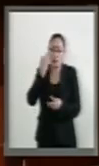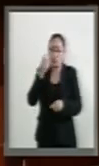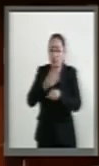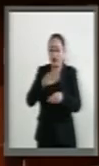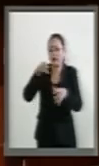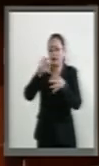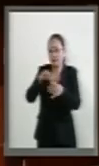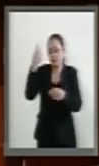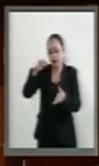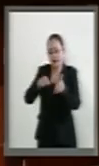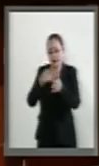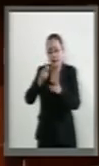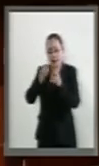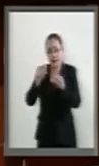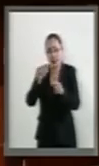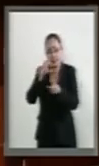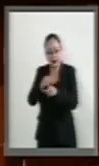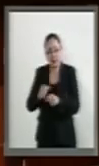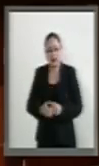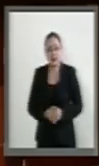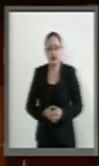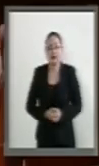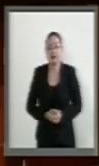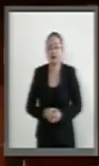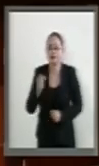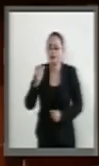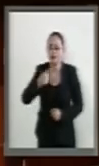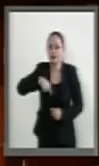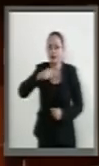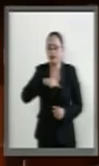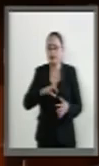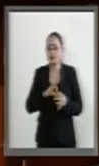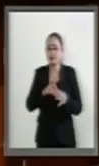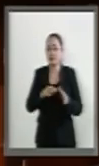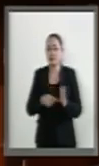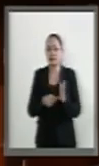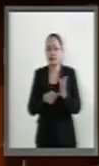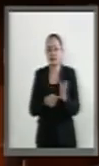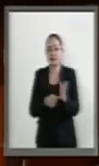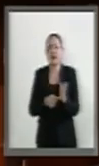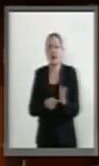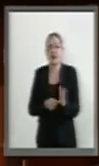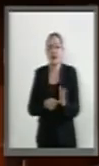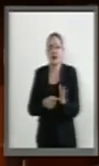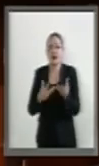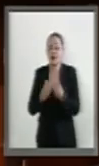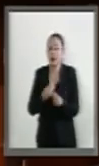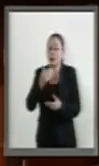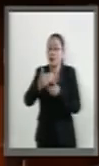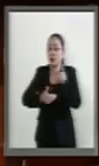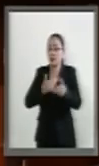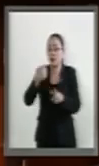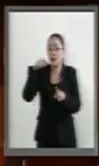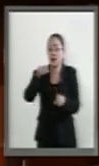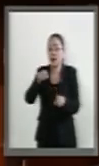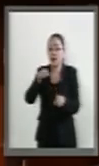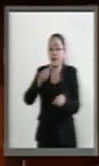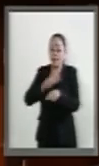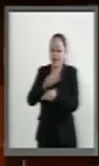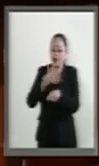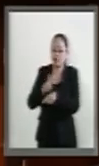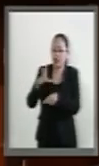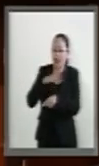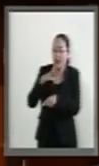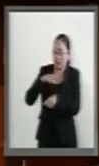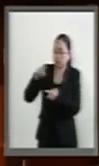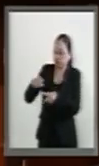firma de paz. Igual hemos estado presentes en el proceso que atraviesa Venezuela, haciendo un